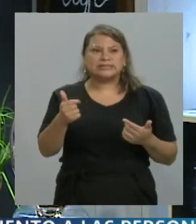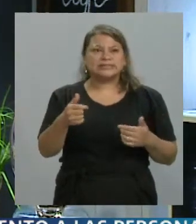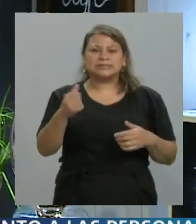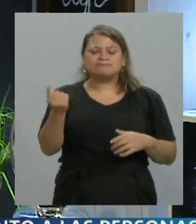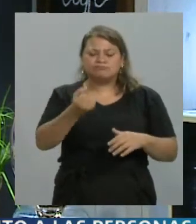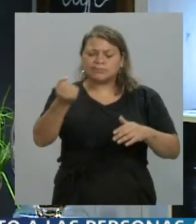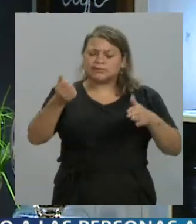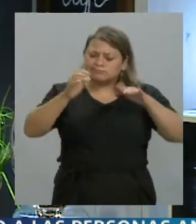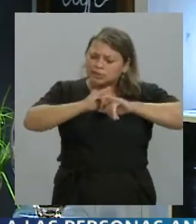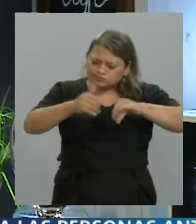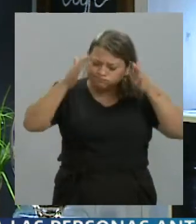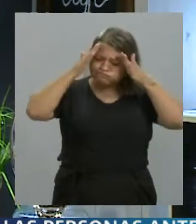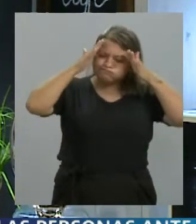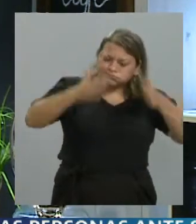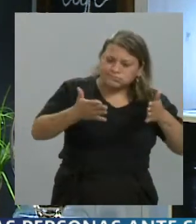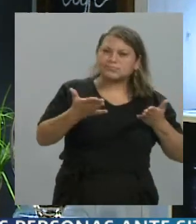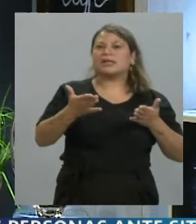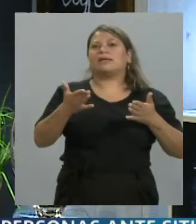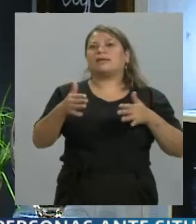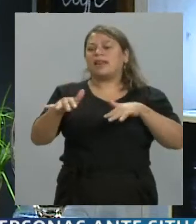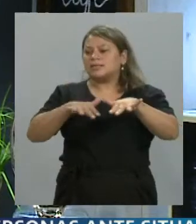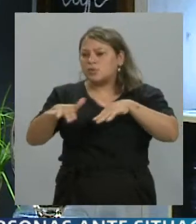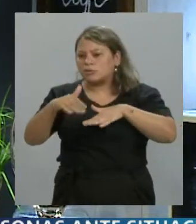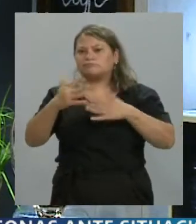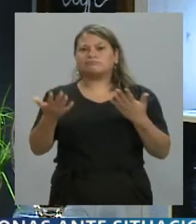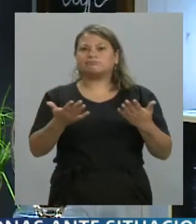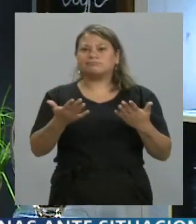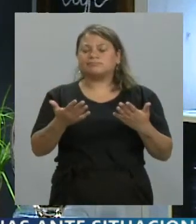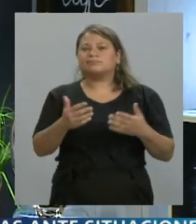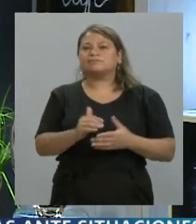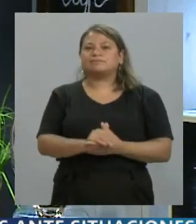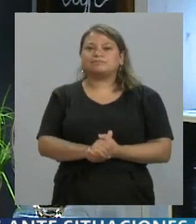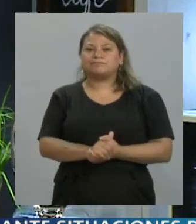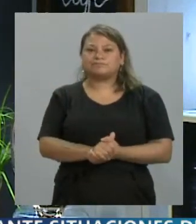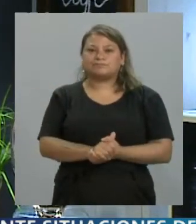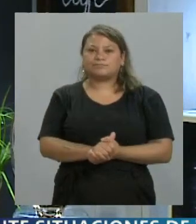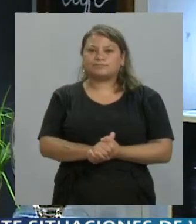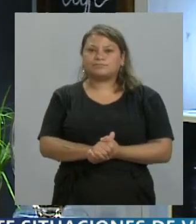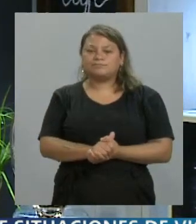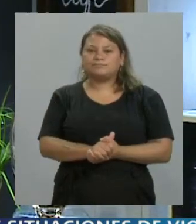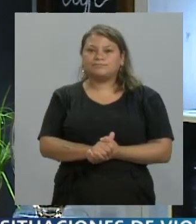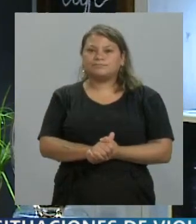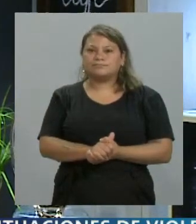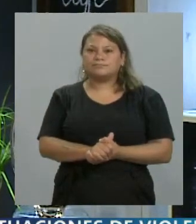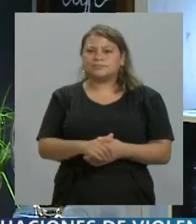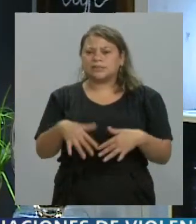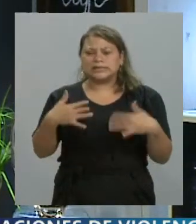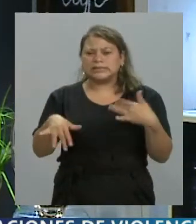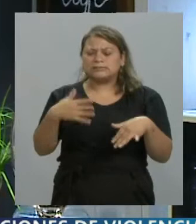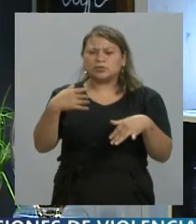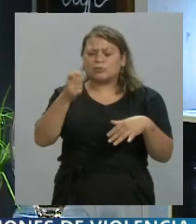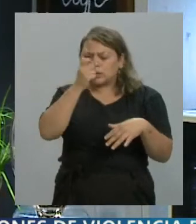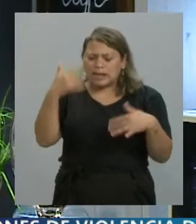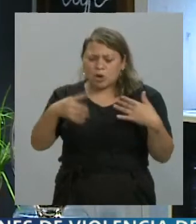noticia, pero en el contexto también en lo que pasa. Entonces tenés que estar como muy rápido. Muy afiladito. Sí, muy